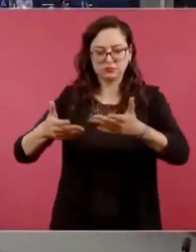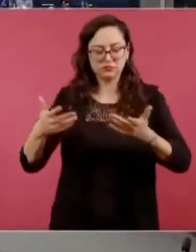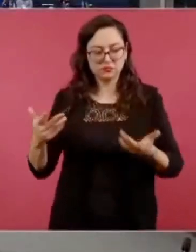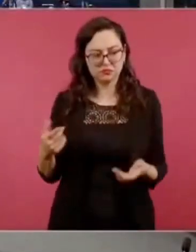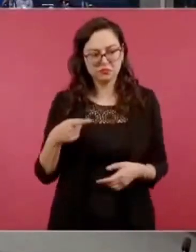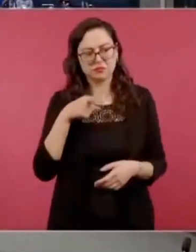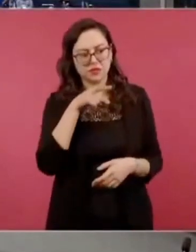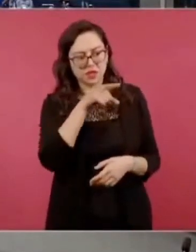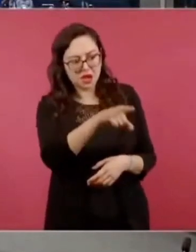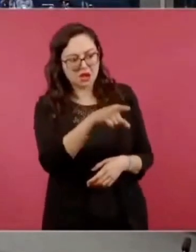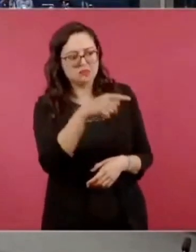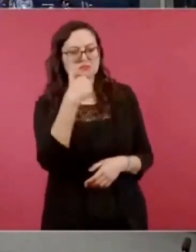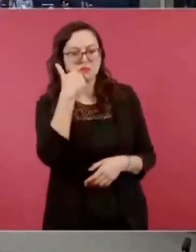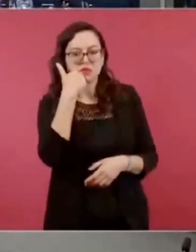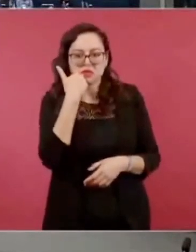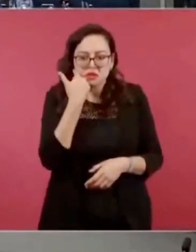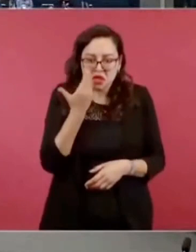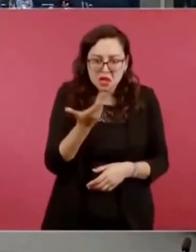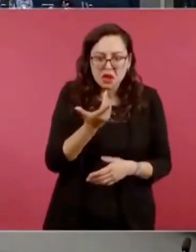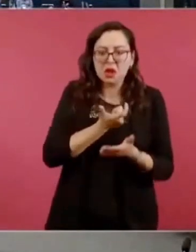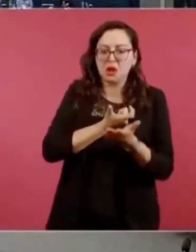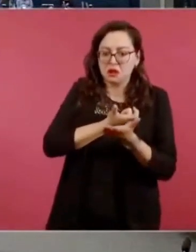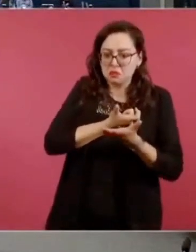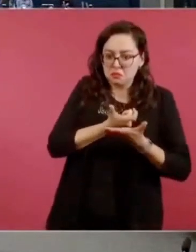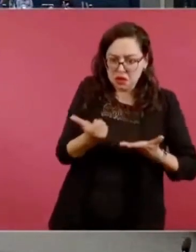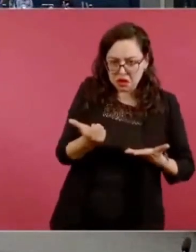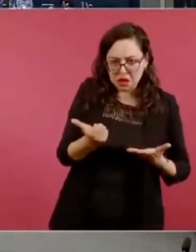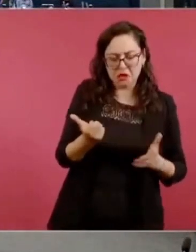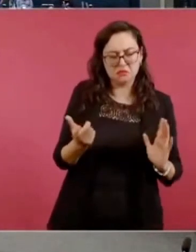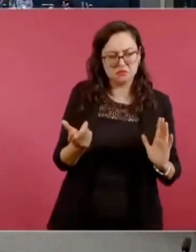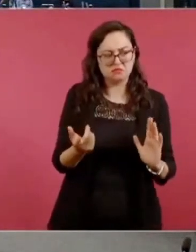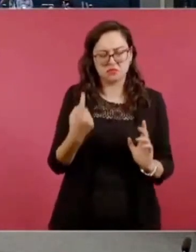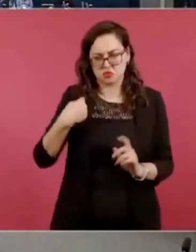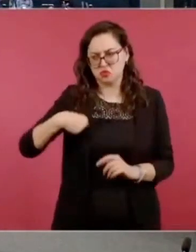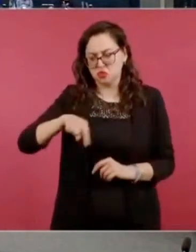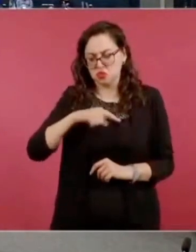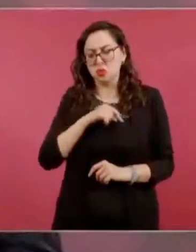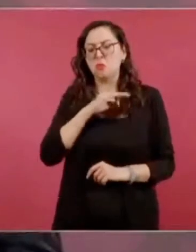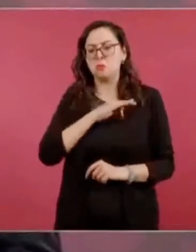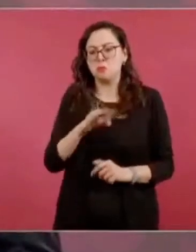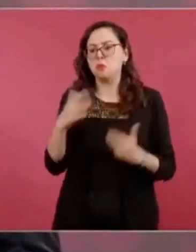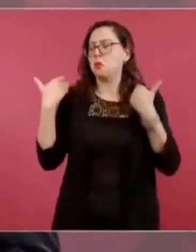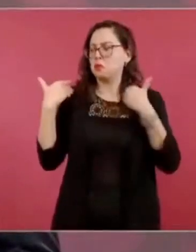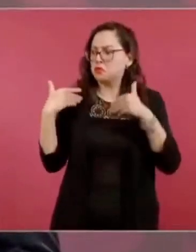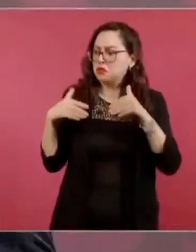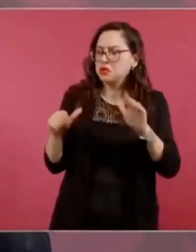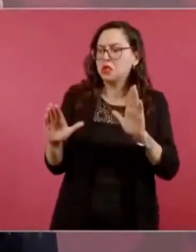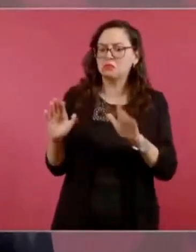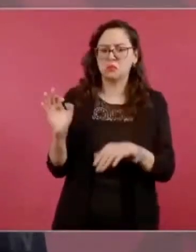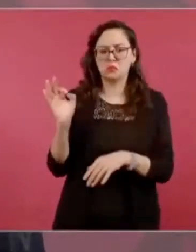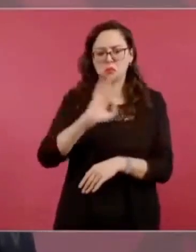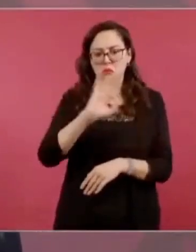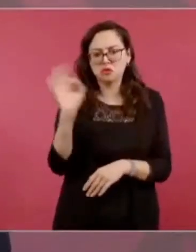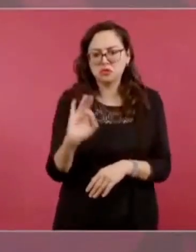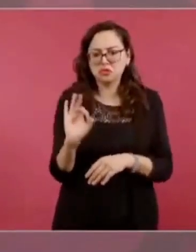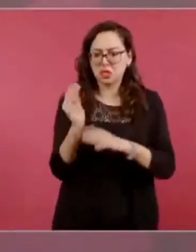de uno de estos juicios y